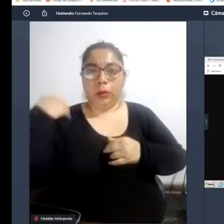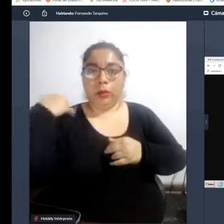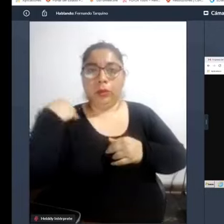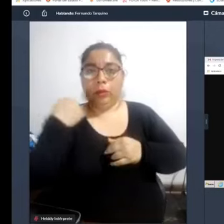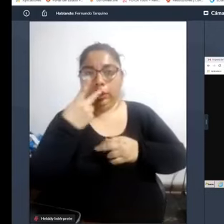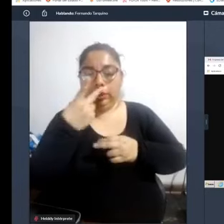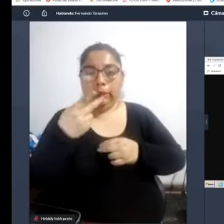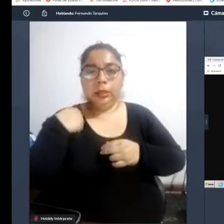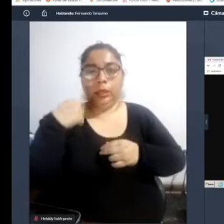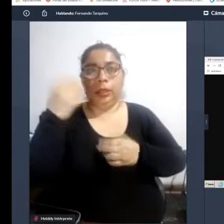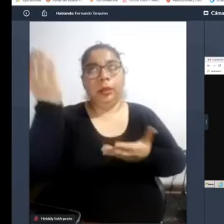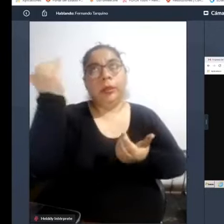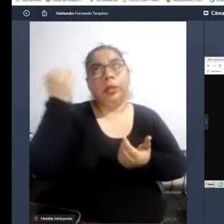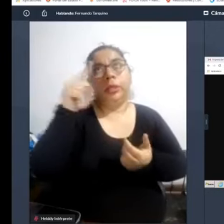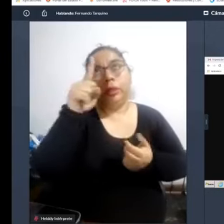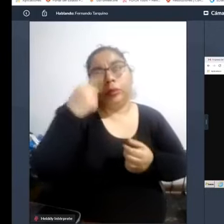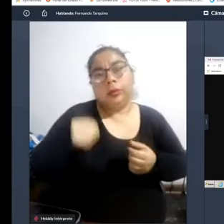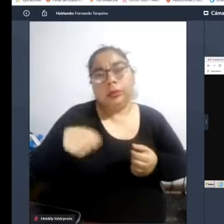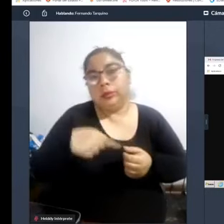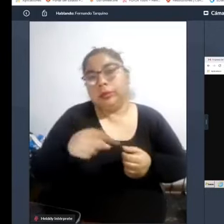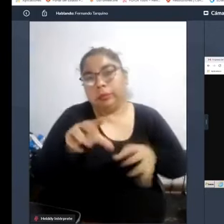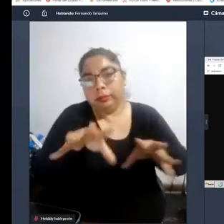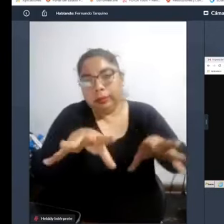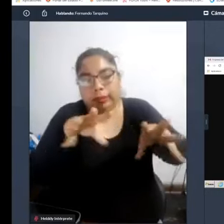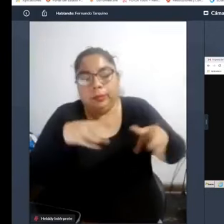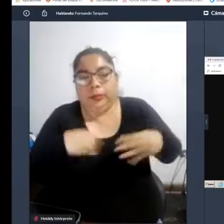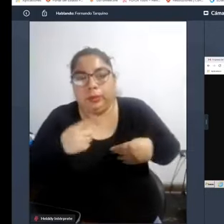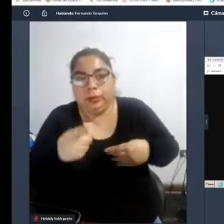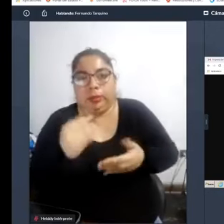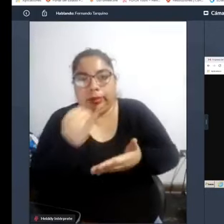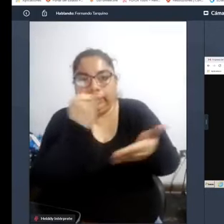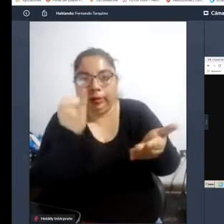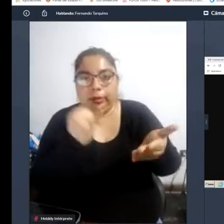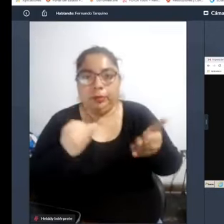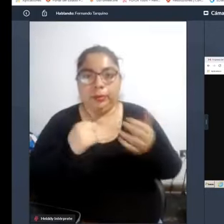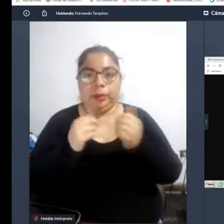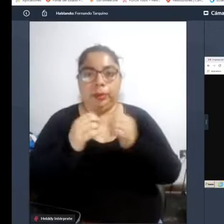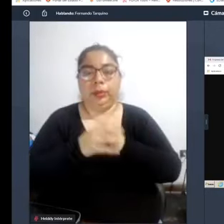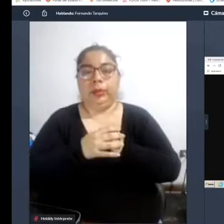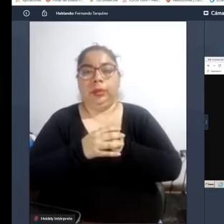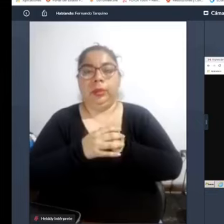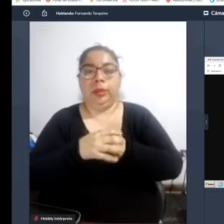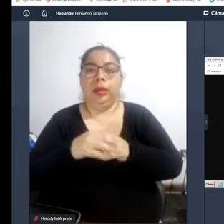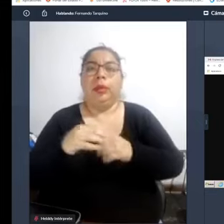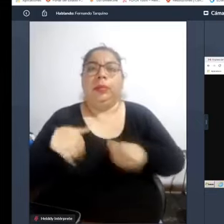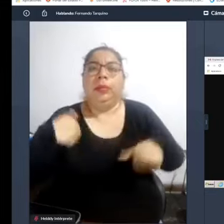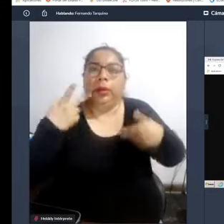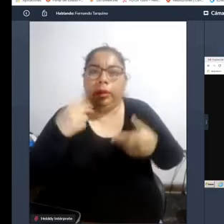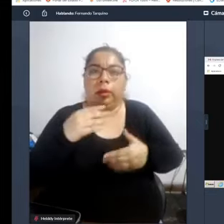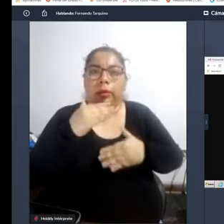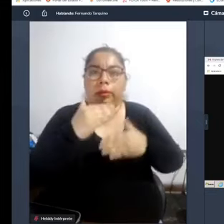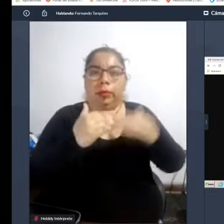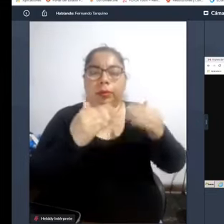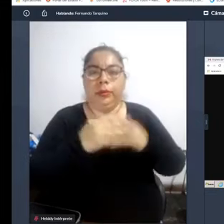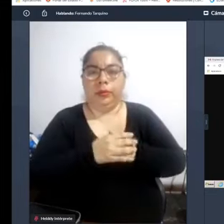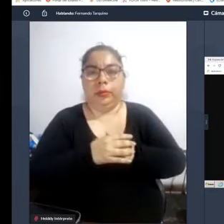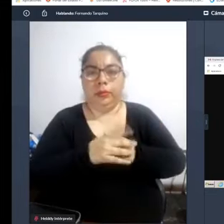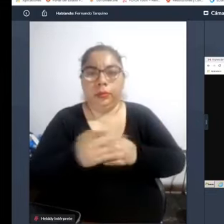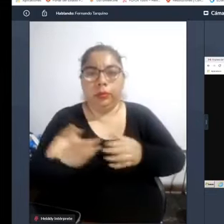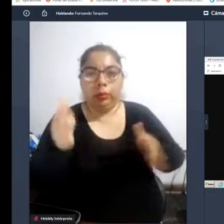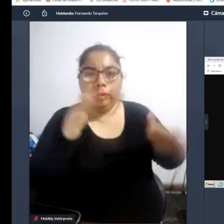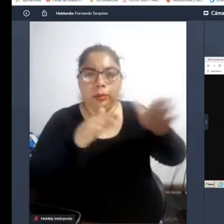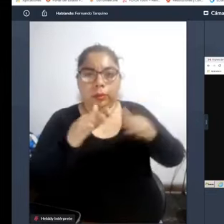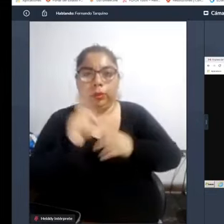esperanza de que alguna municipalidad empiece a adoptar esta esta perspectiva para poder este volver las calles